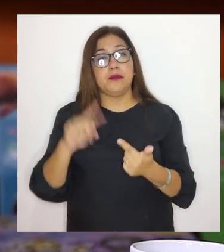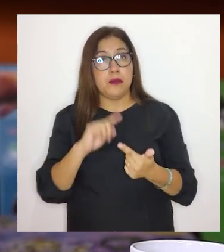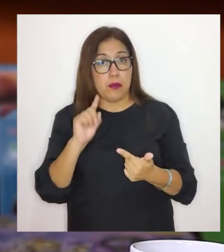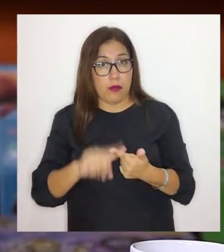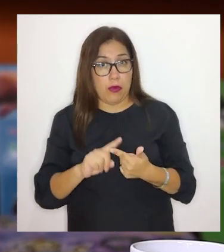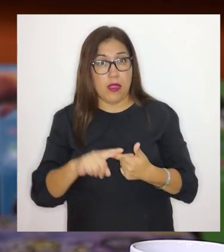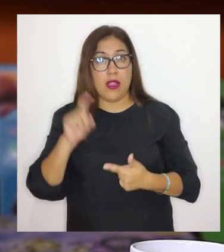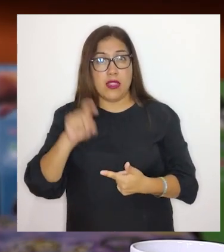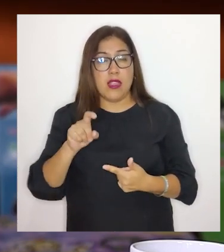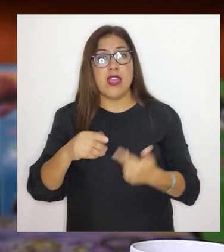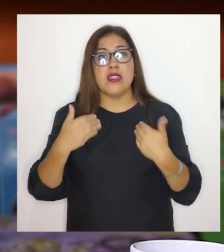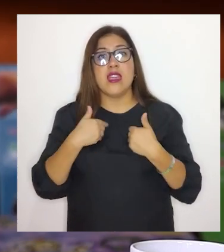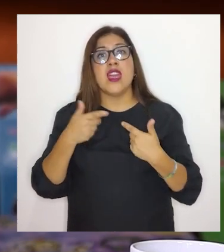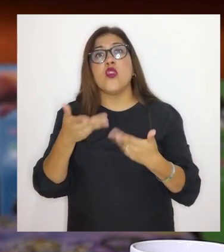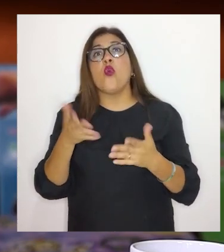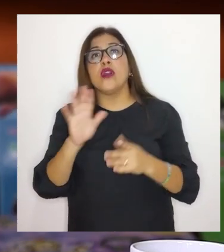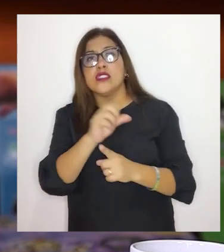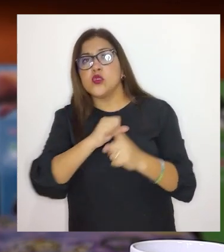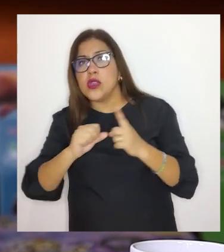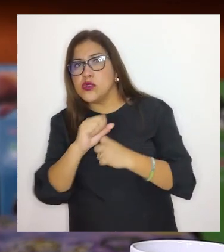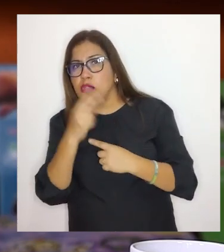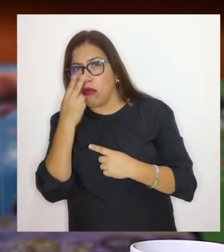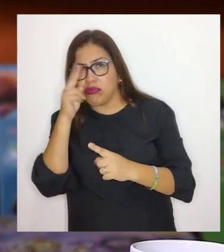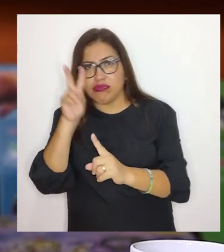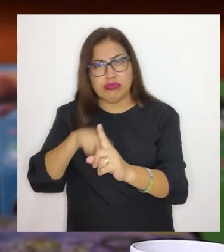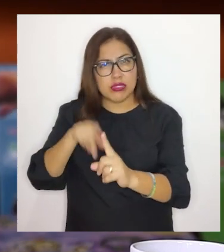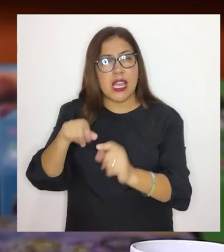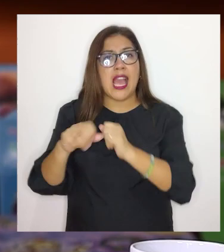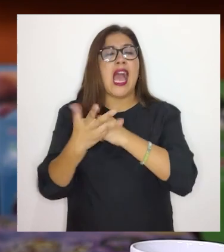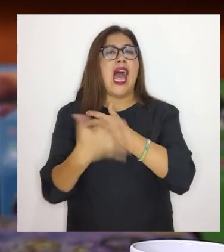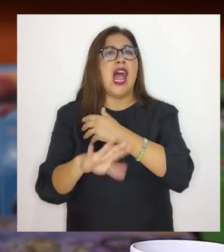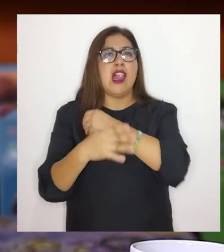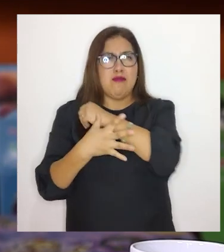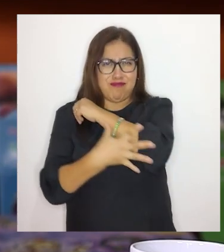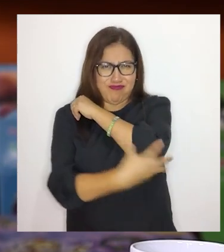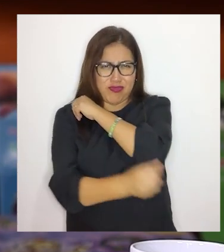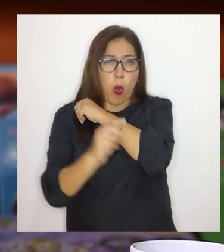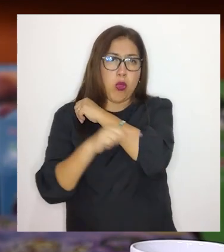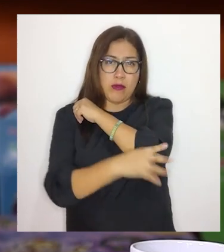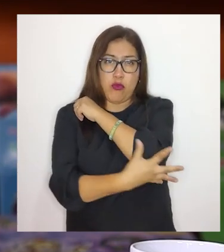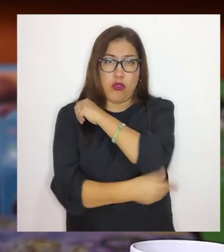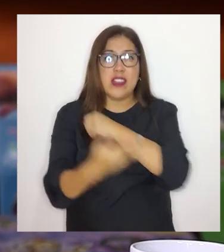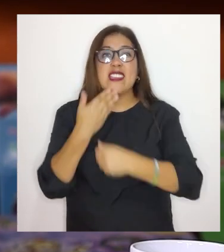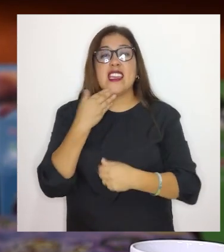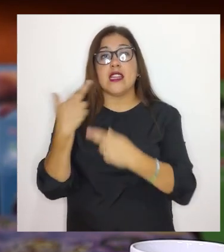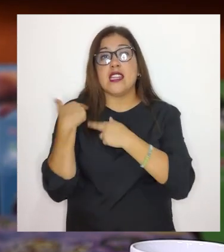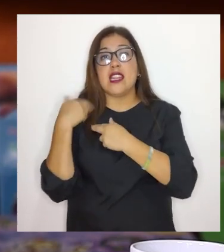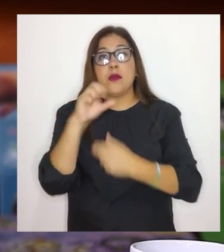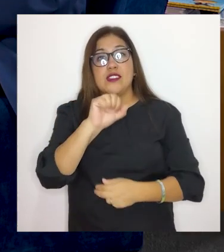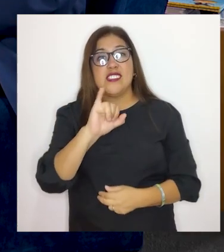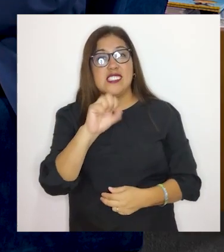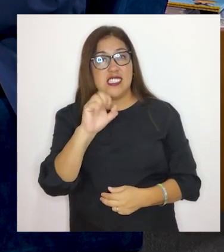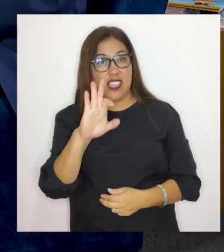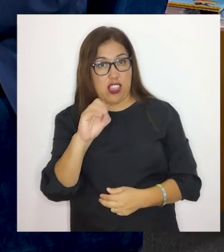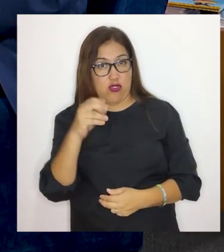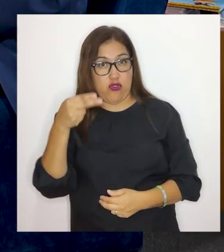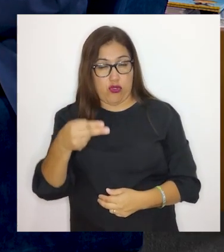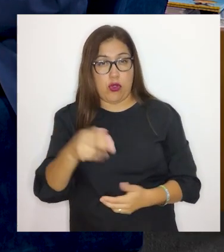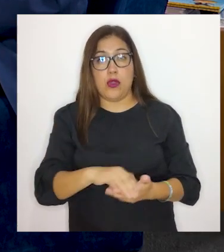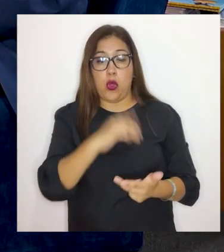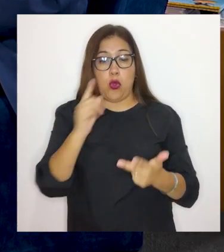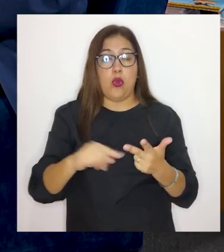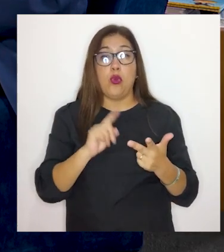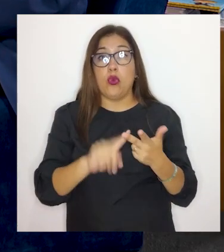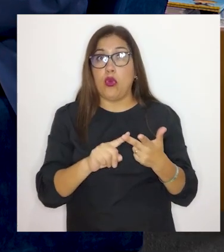contar con una condición de pobreza y pobreza extrema que lo otorga el SISFO, el Sistema de Focalización de Hogares, y no